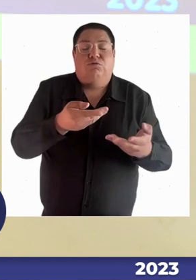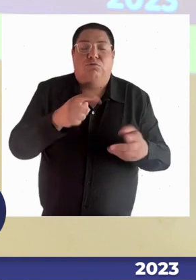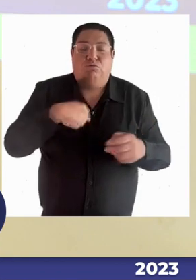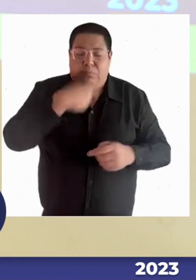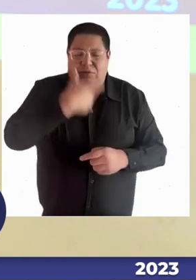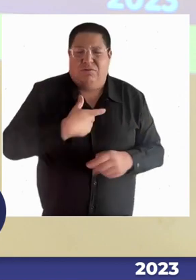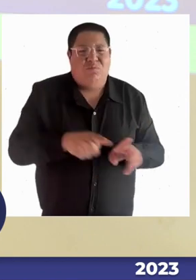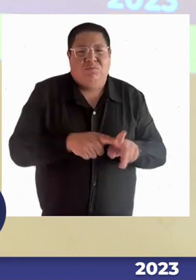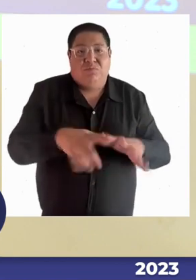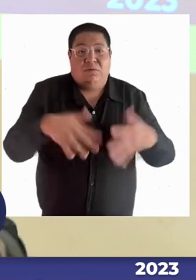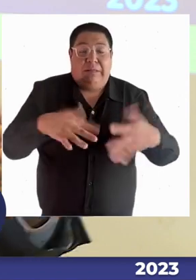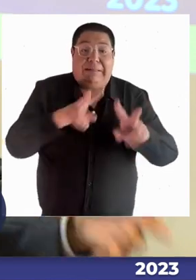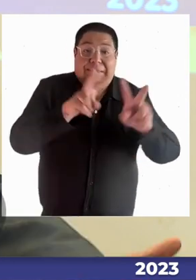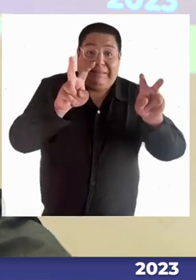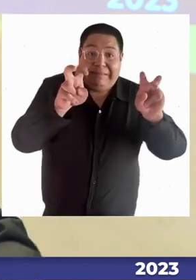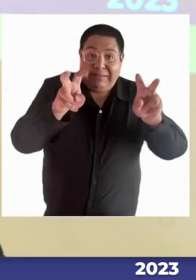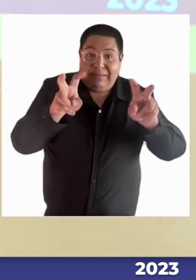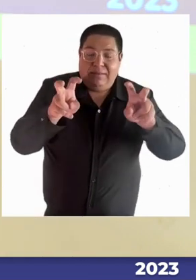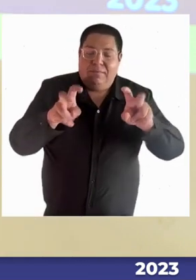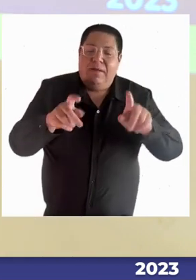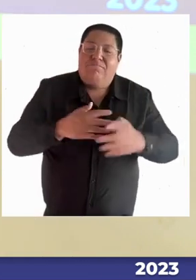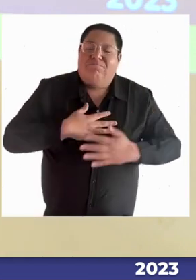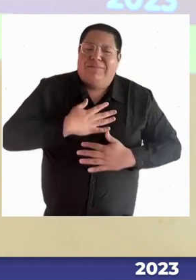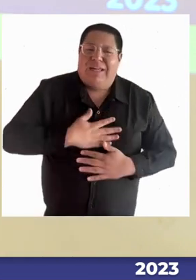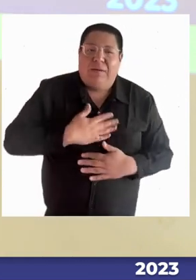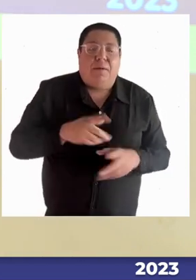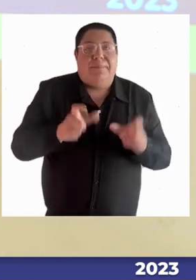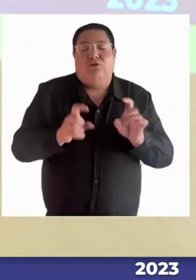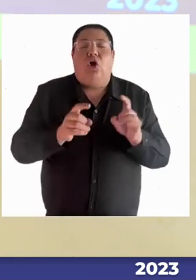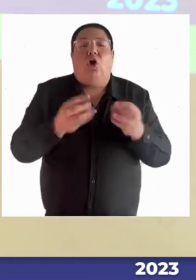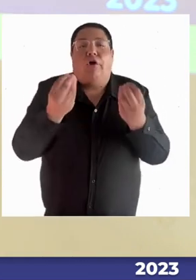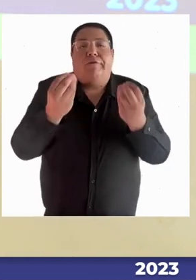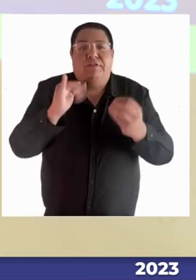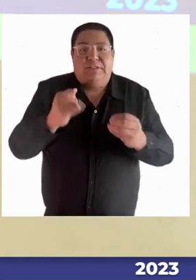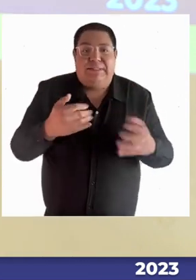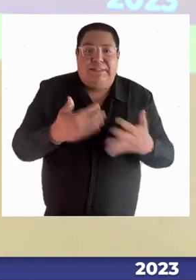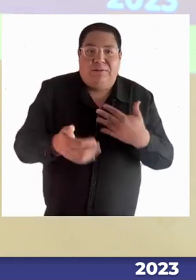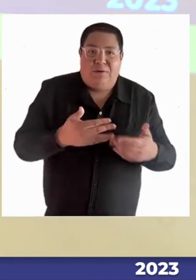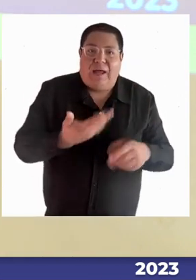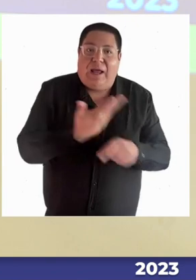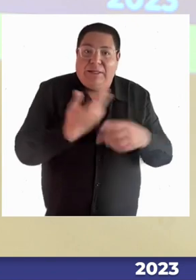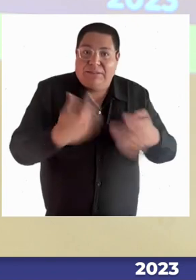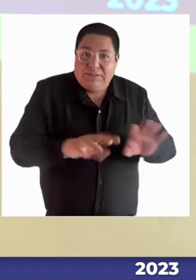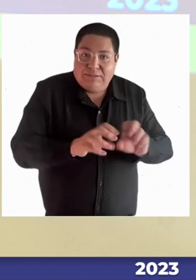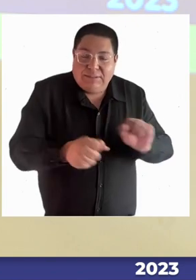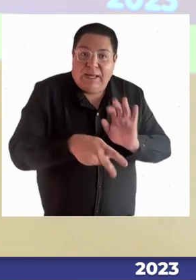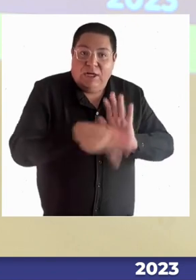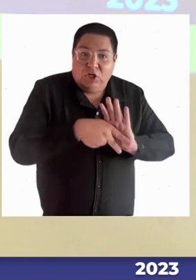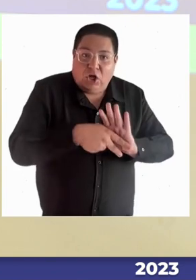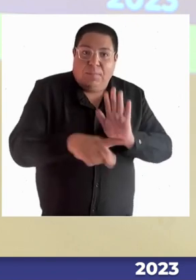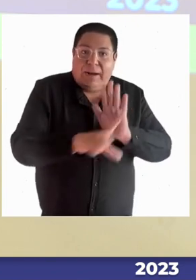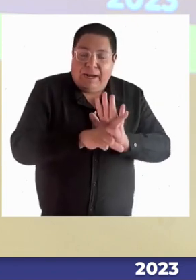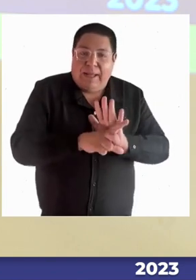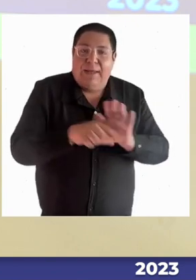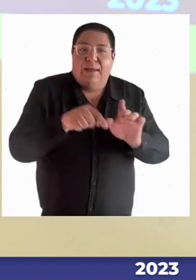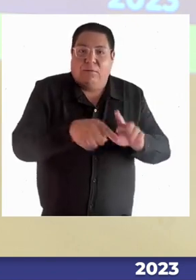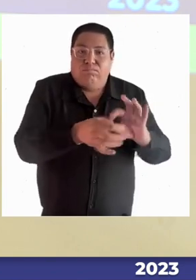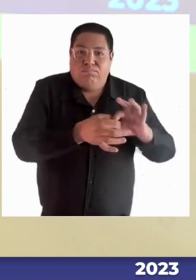diversidad de espectro, desde el niño, niña, adolescente, la juventud, hasta el adulto y el adulto mayor, dicho se de paso,